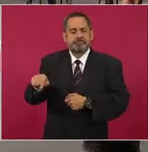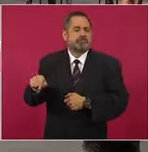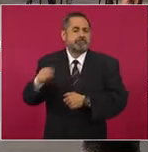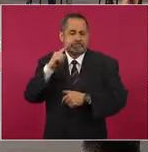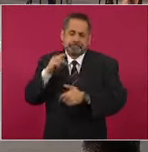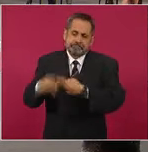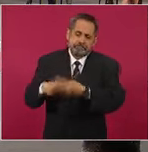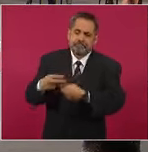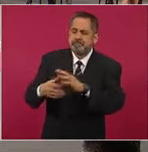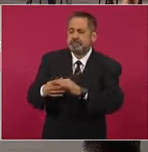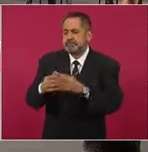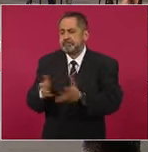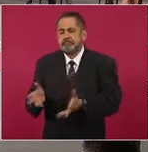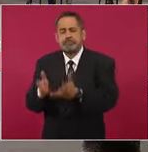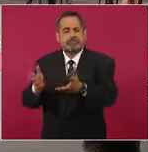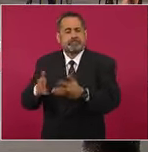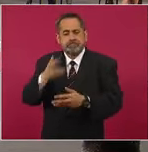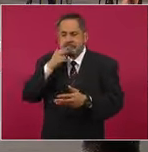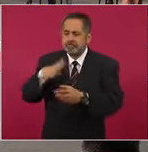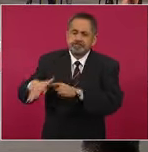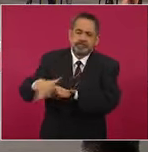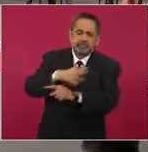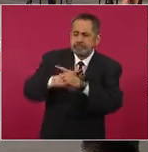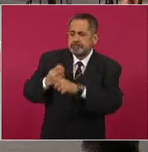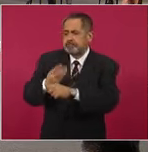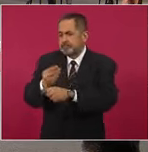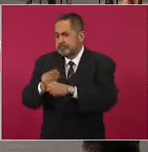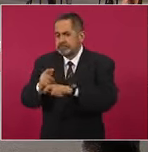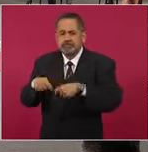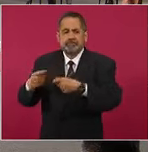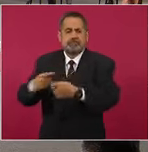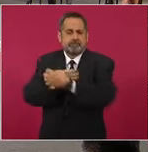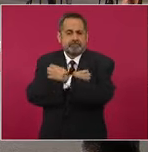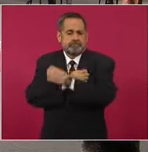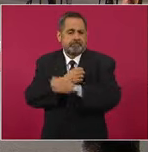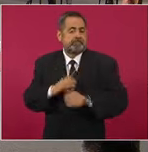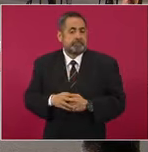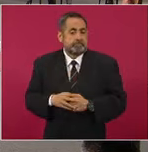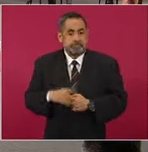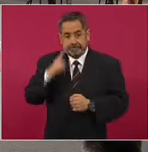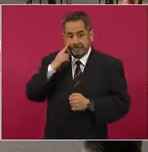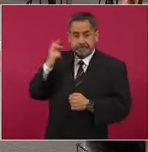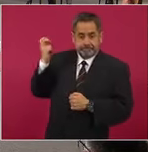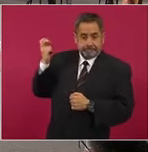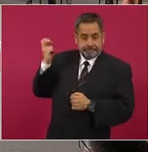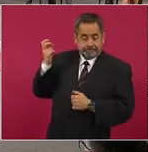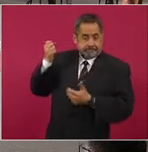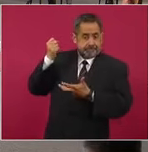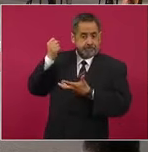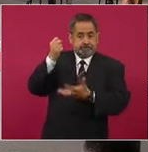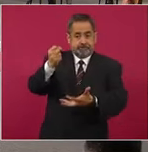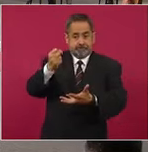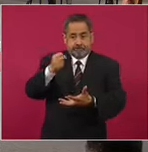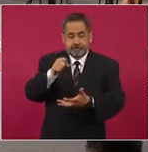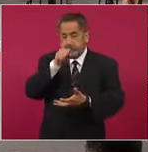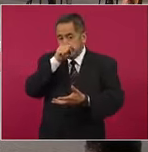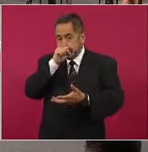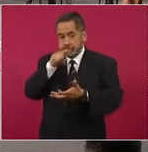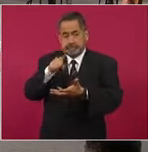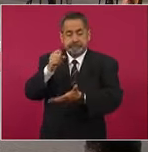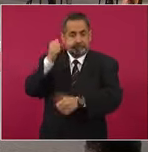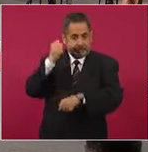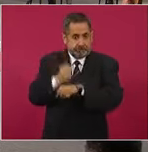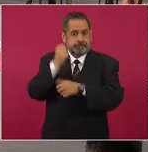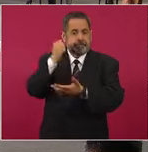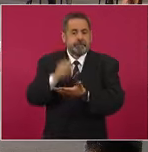más y mejores condiciones de infraestructura educativa. Es el presupuesto que observamos, que fue el autorizado para este año